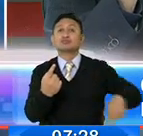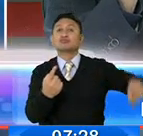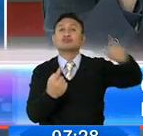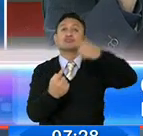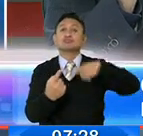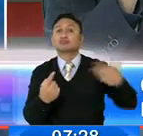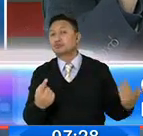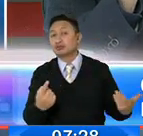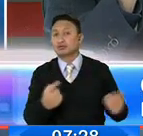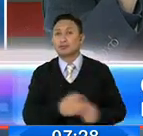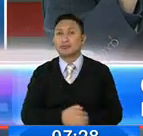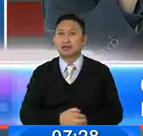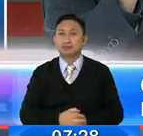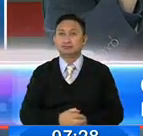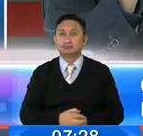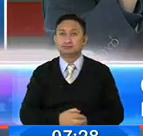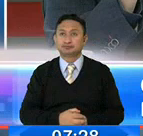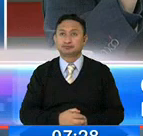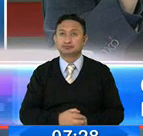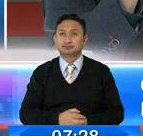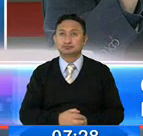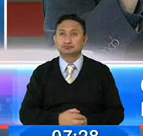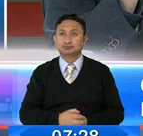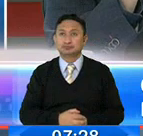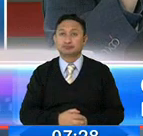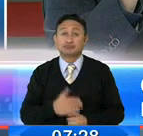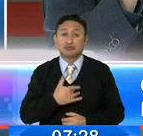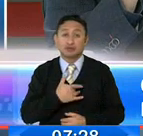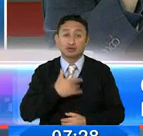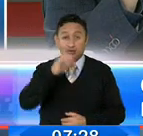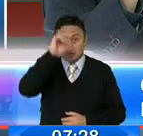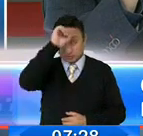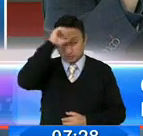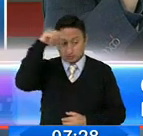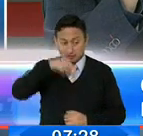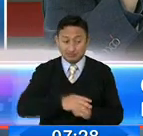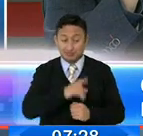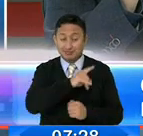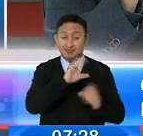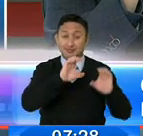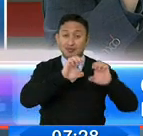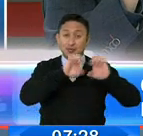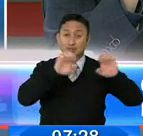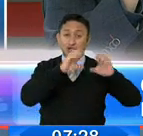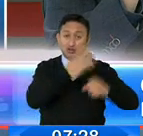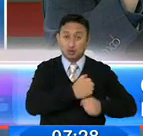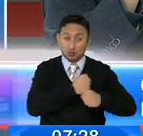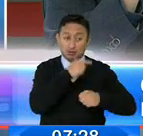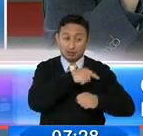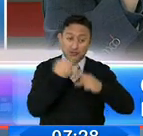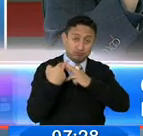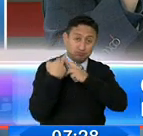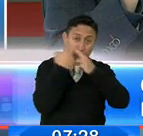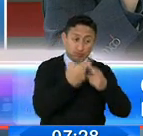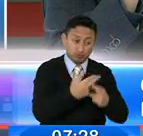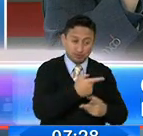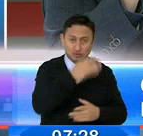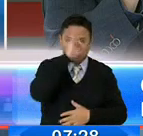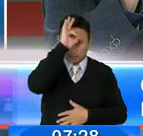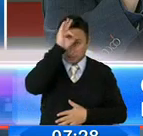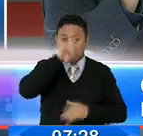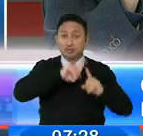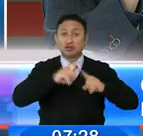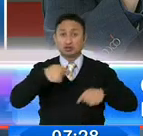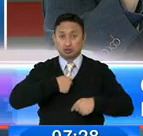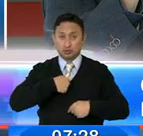eso en realidad, no sé si ya lo está haciendo en seguridad, que sería la encargada que tiene todas las esas, pero yo voy a